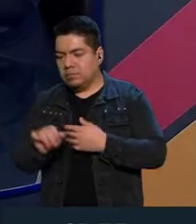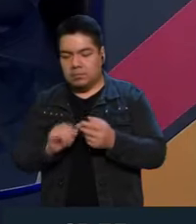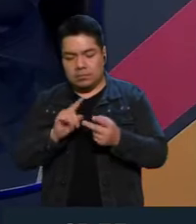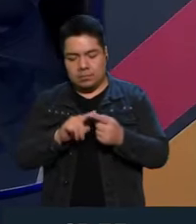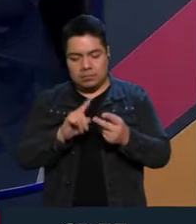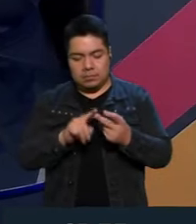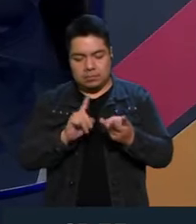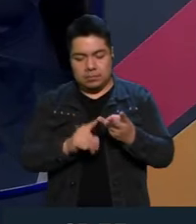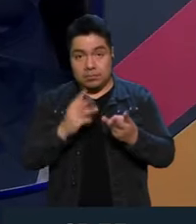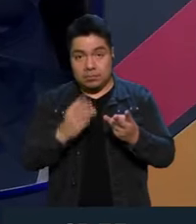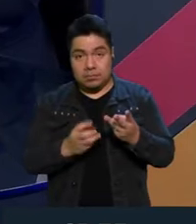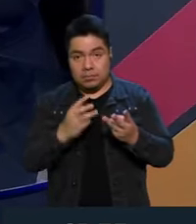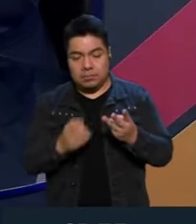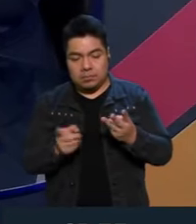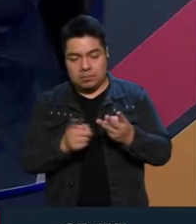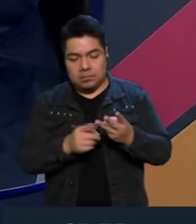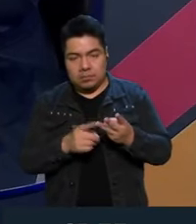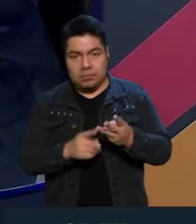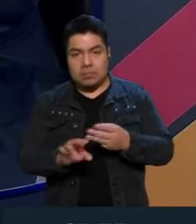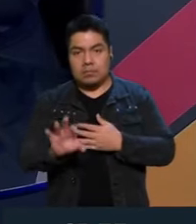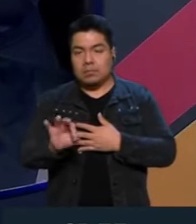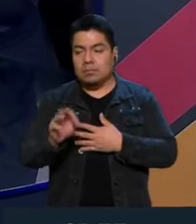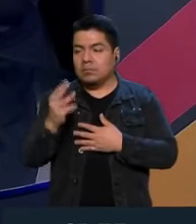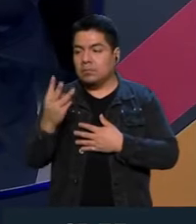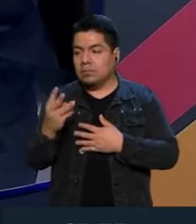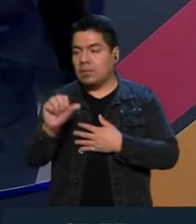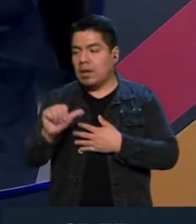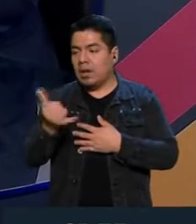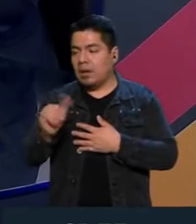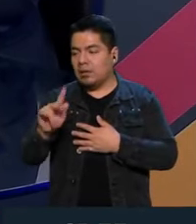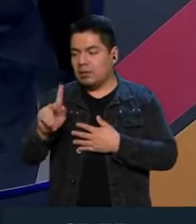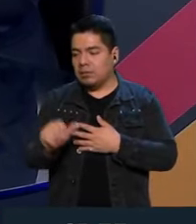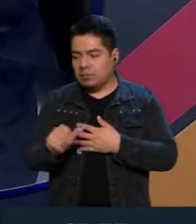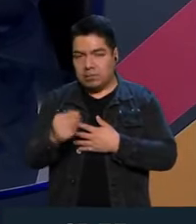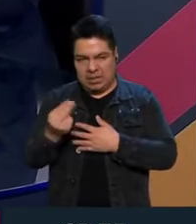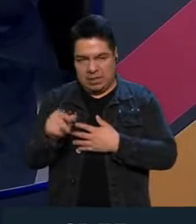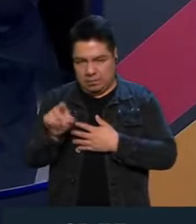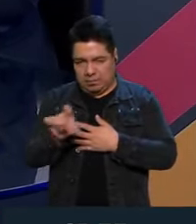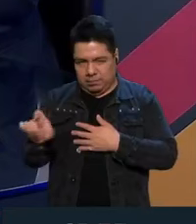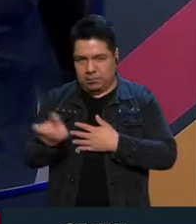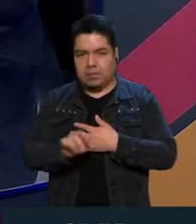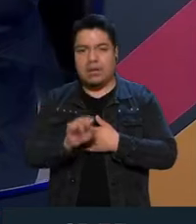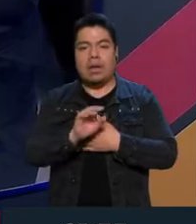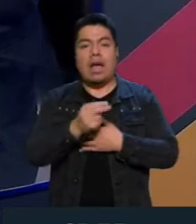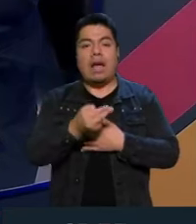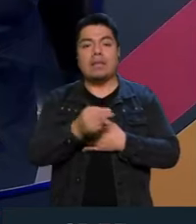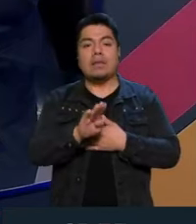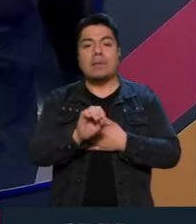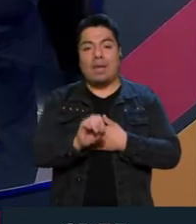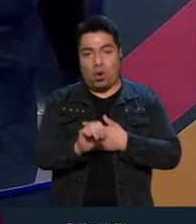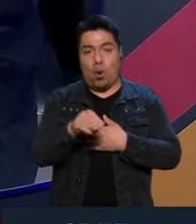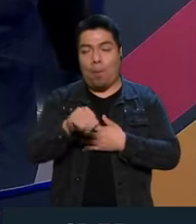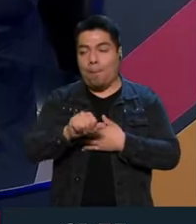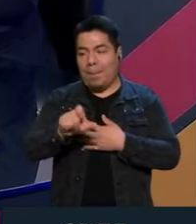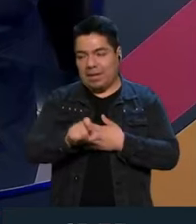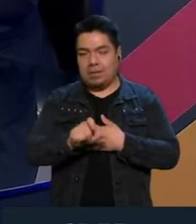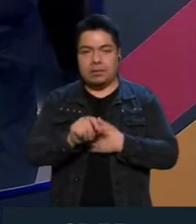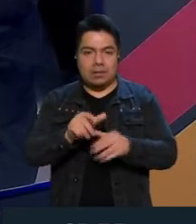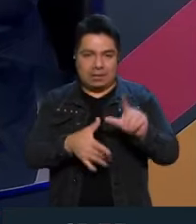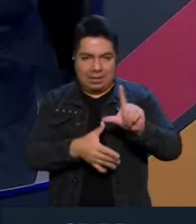tercer documental es Los 43 de Ayotzinapa, que lo hizo HBO Max, Latinoamérica,